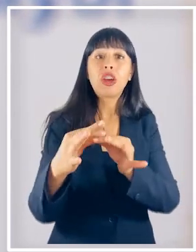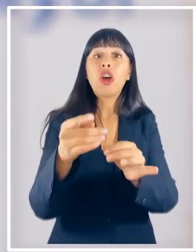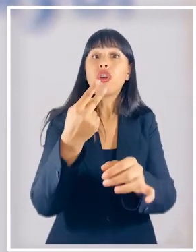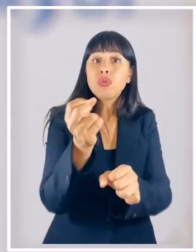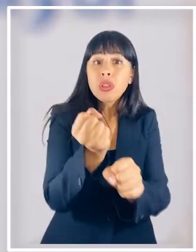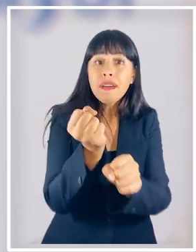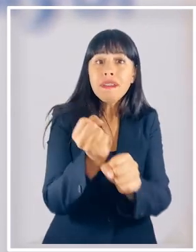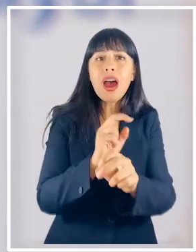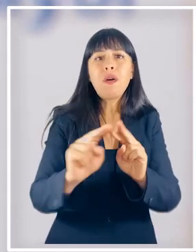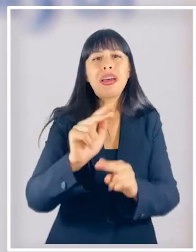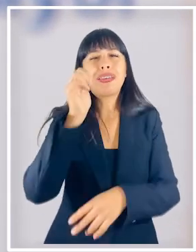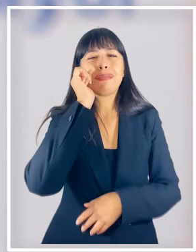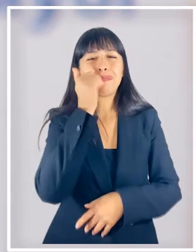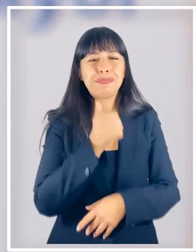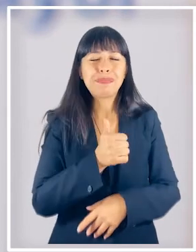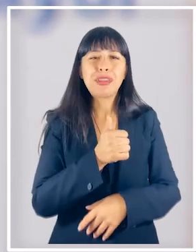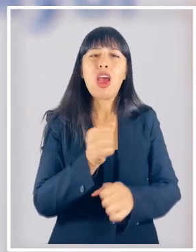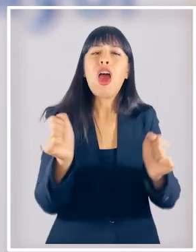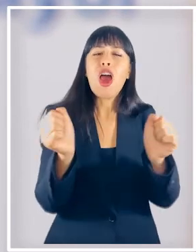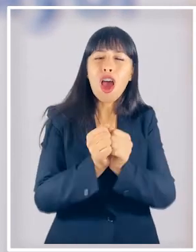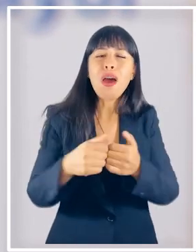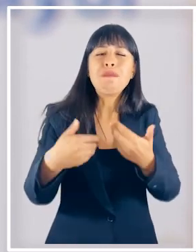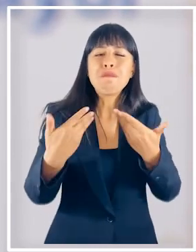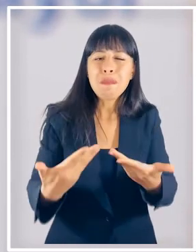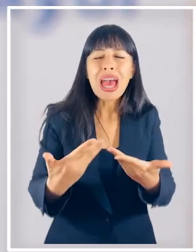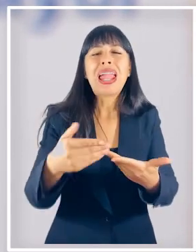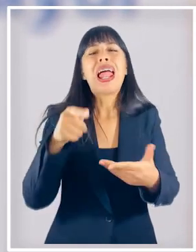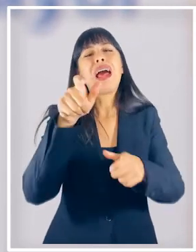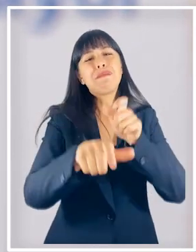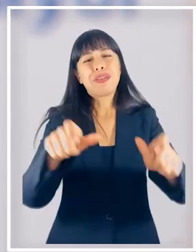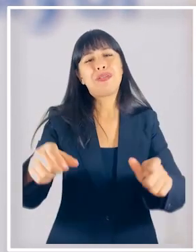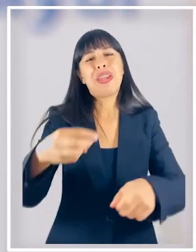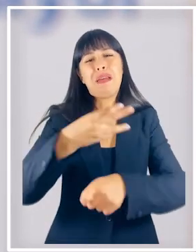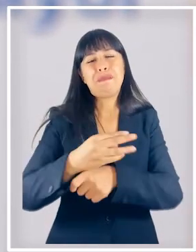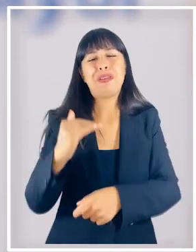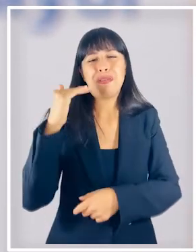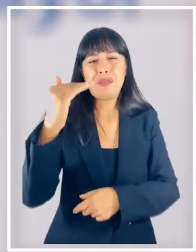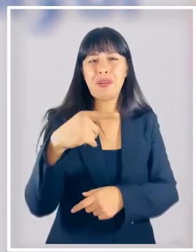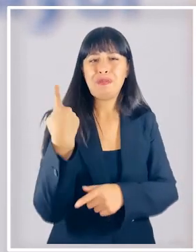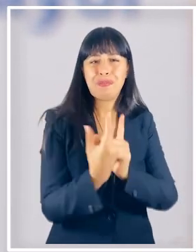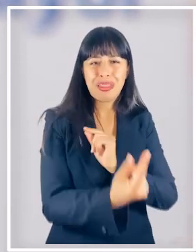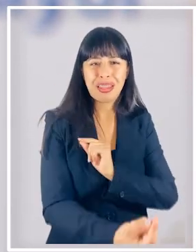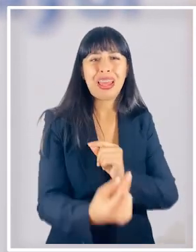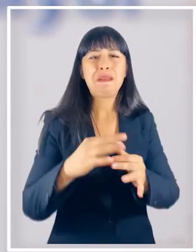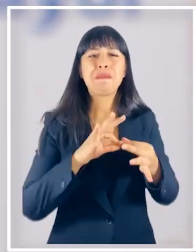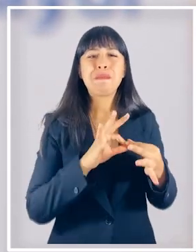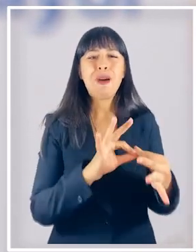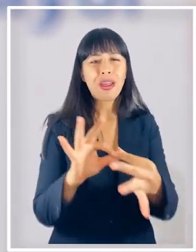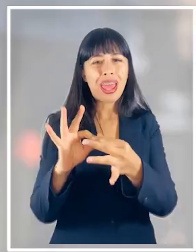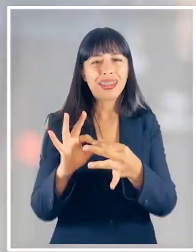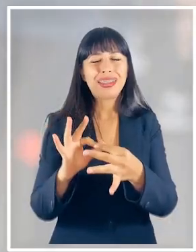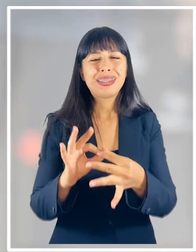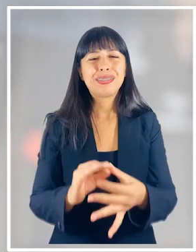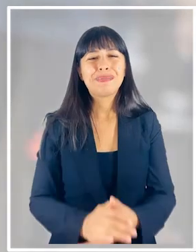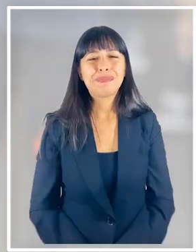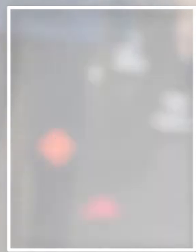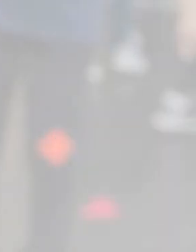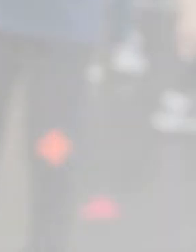que realizan diariamente con para y por las personas mayores a nivel nacional muchas gracias